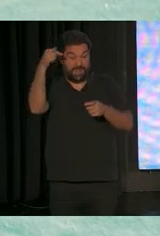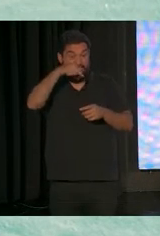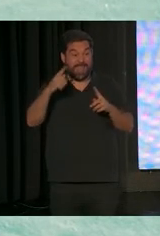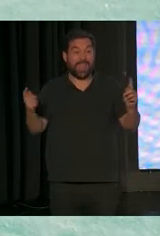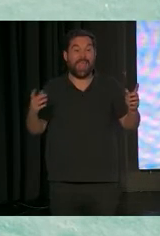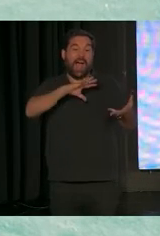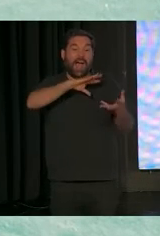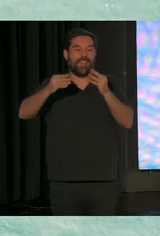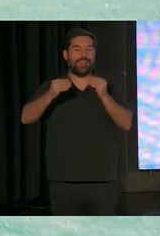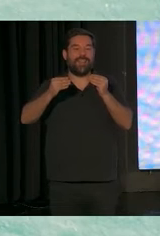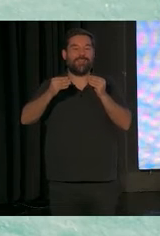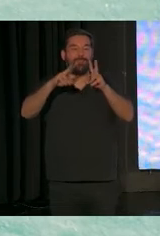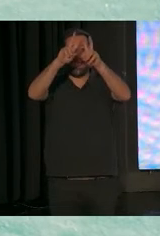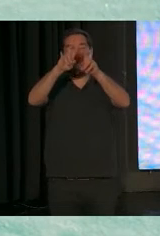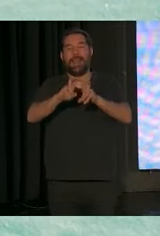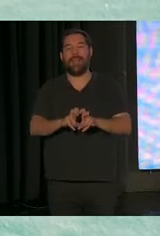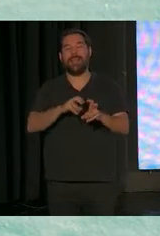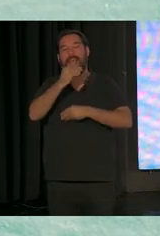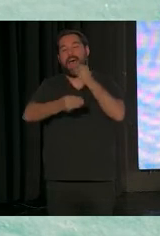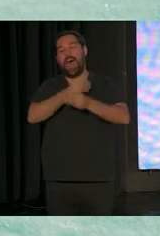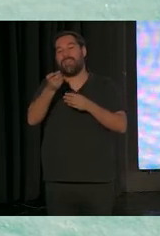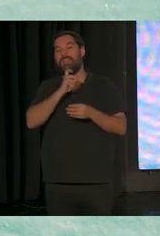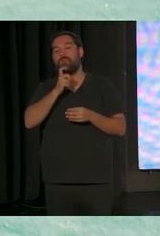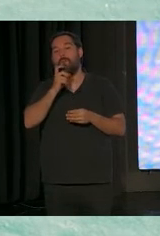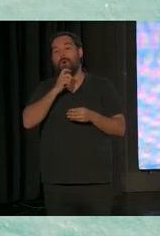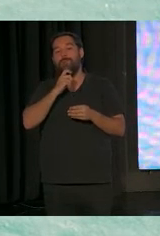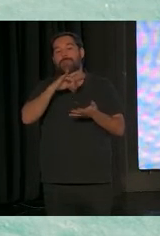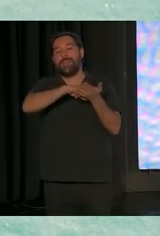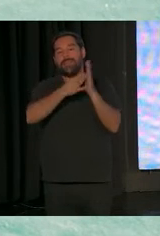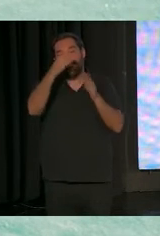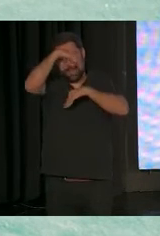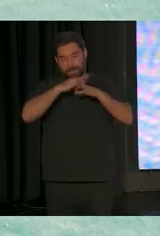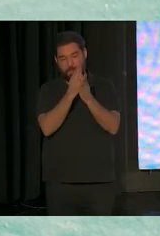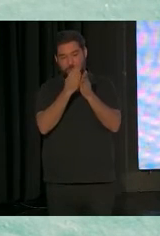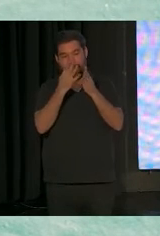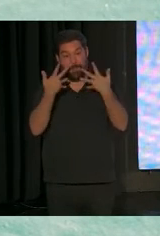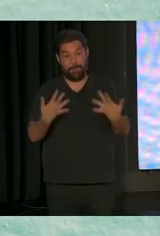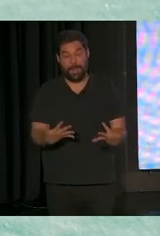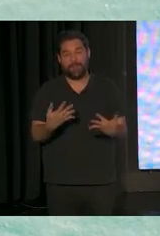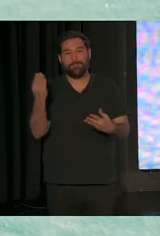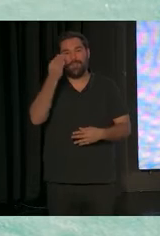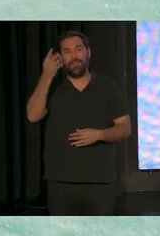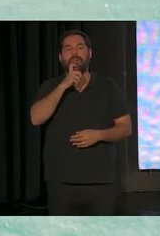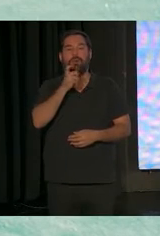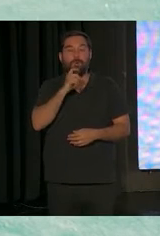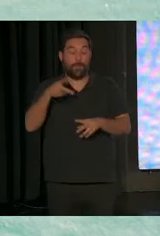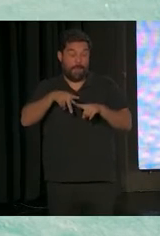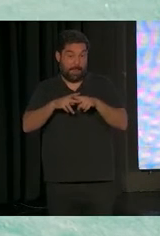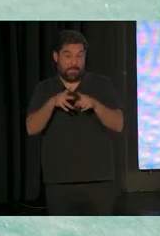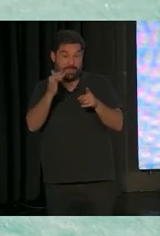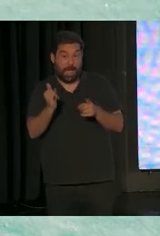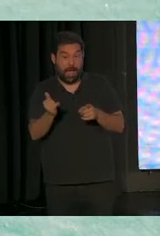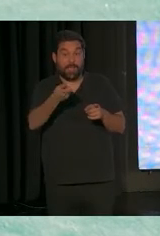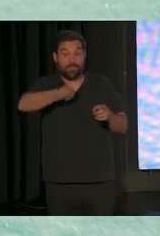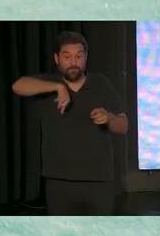el análisis. ¿Cómo podemos mejorar un sistema de atención temprana? Pues hay una herramienta. En Estados Unidos ya la tenían, la hemos adaptado a